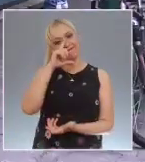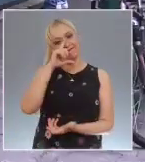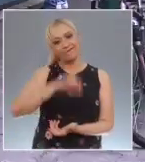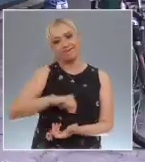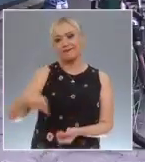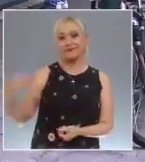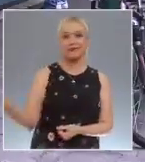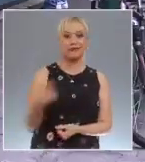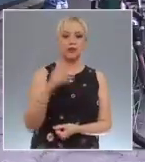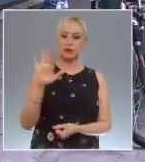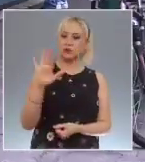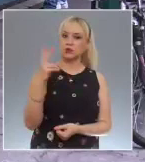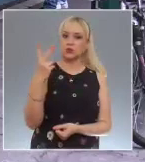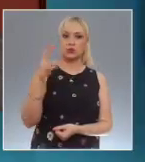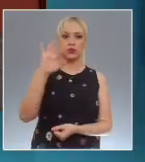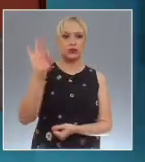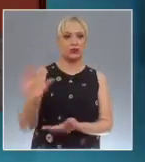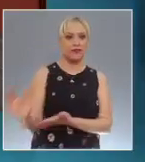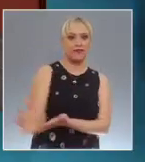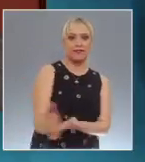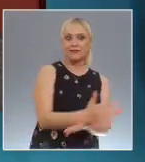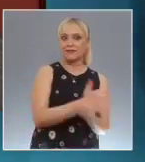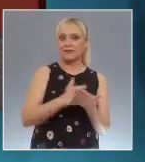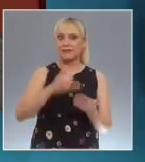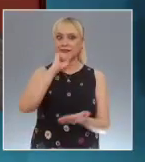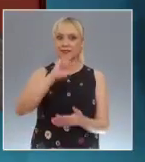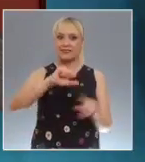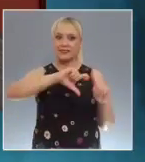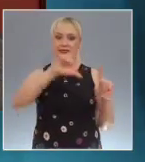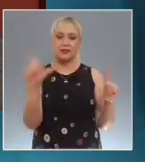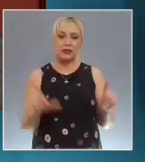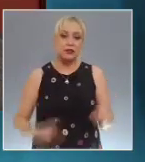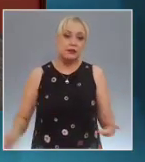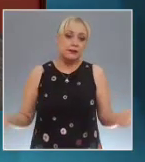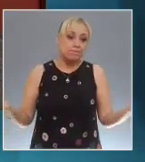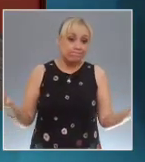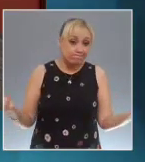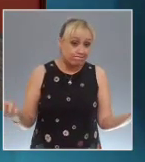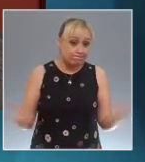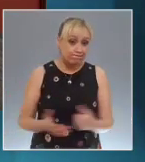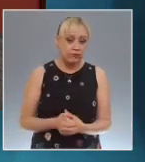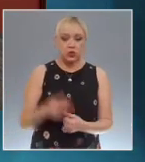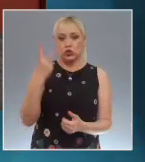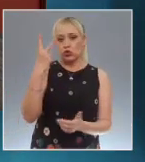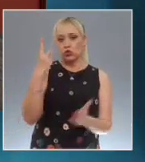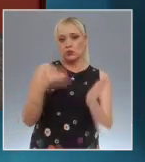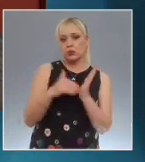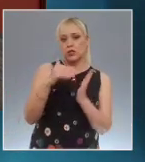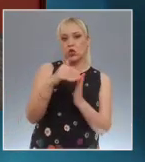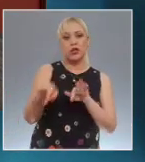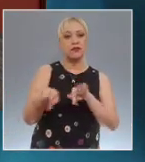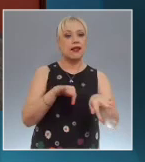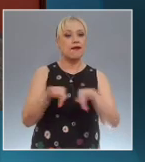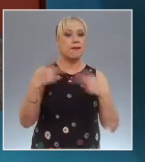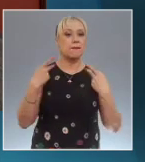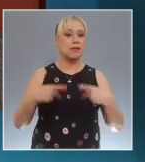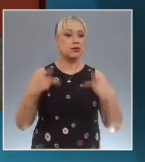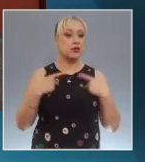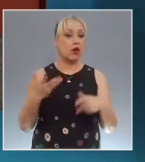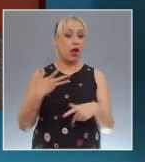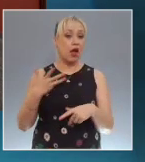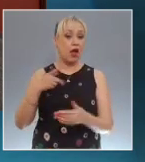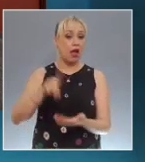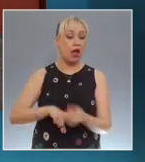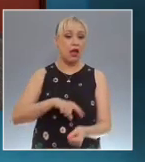del Producto Interno Bruto. El Partido Comercio tiene un promedio de 2 millones de cumpleos que en ningún caso el canal